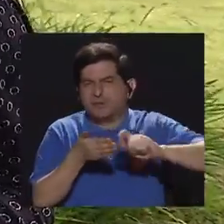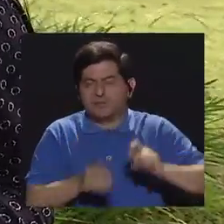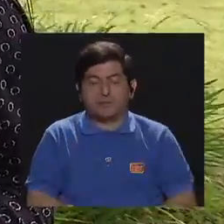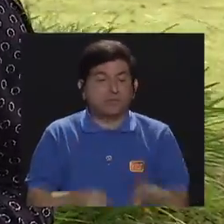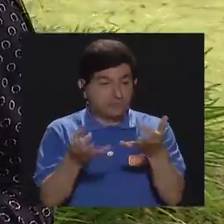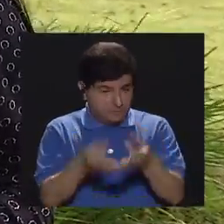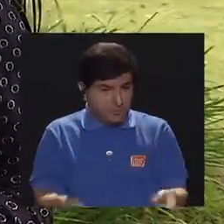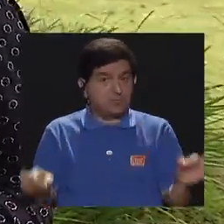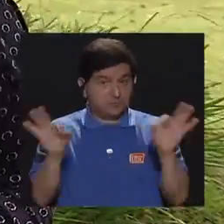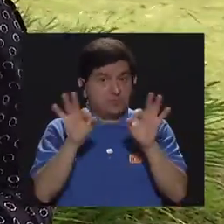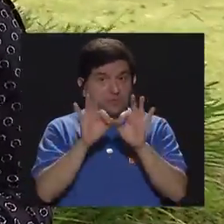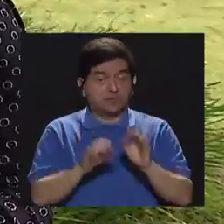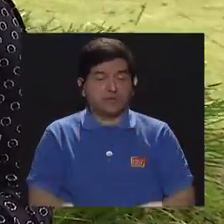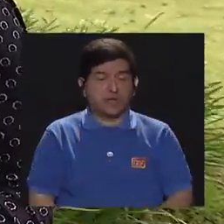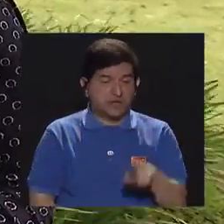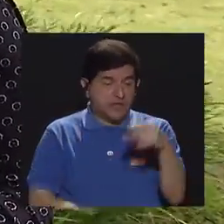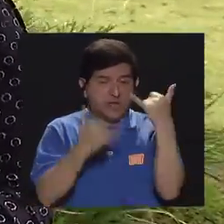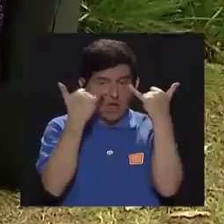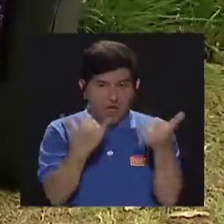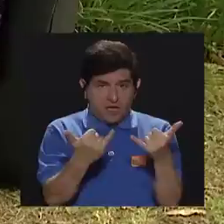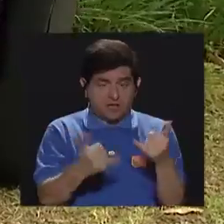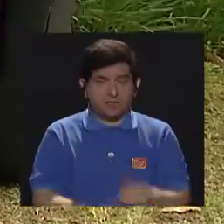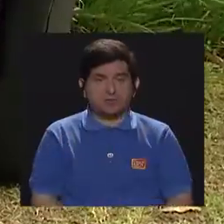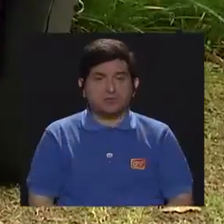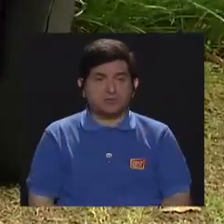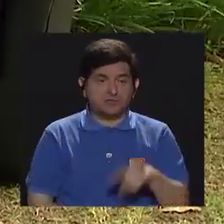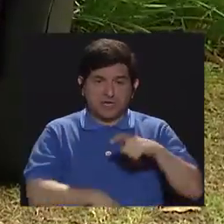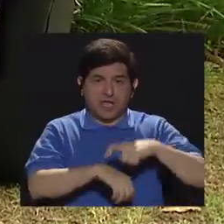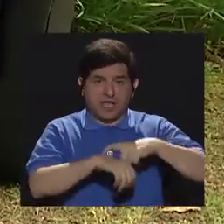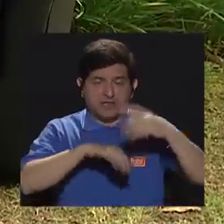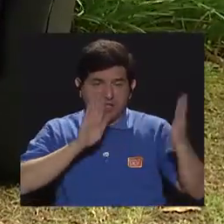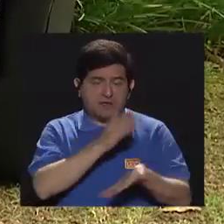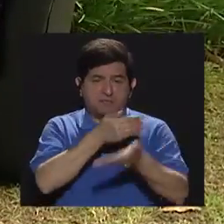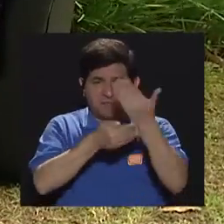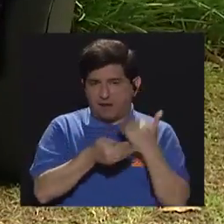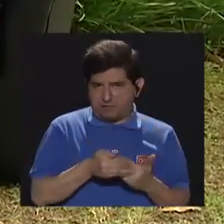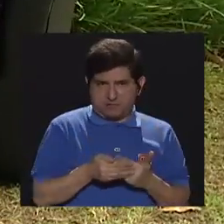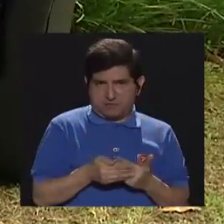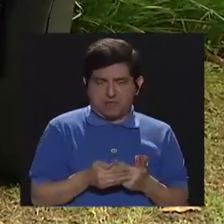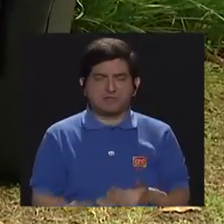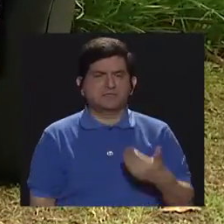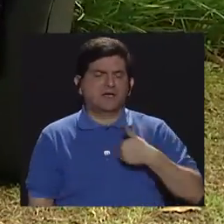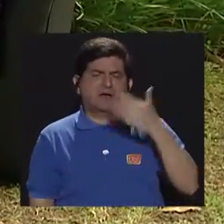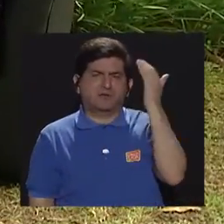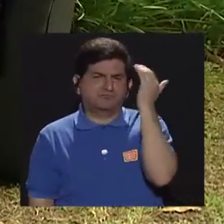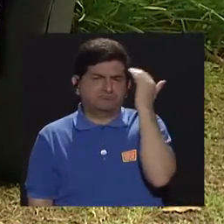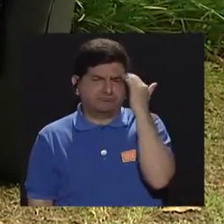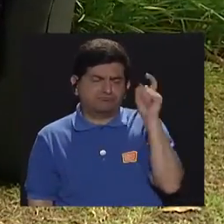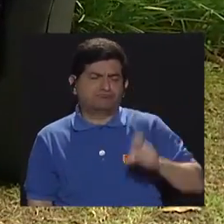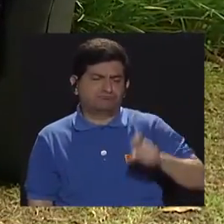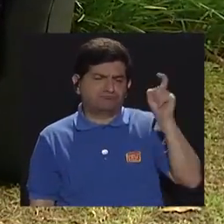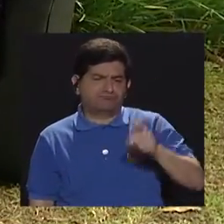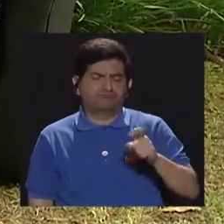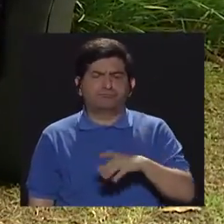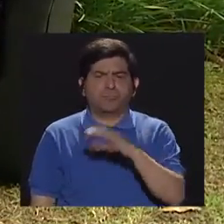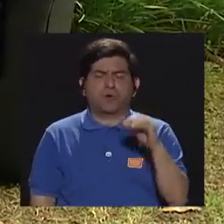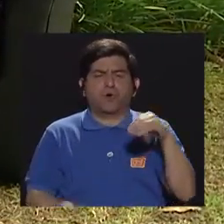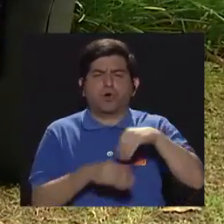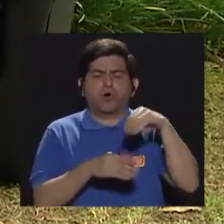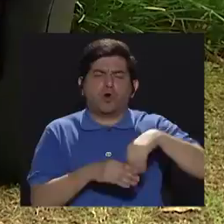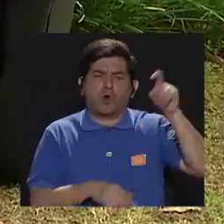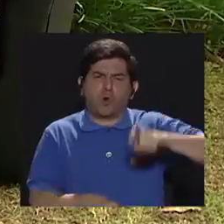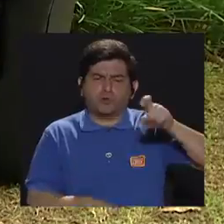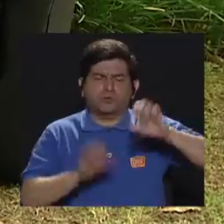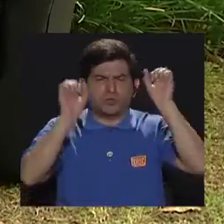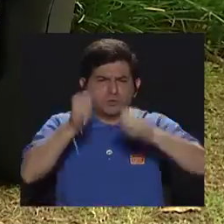Es fundamental porque ya ellos han pasado por esas etapas, ¿verdad? Ya tienen los conocimientos necesarios o los contenidos